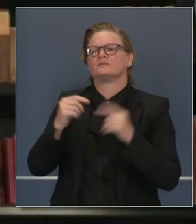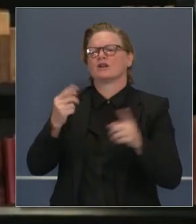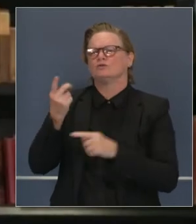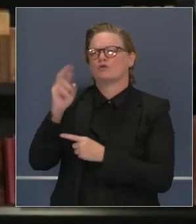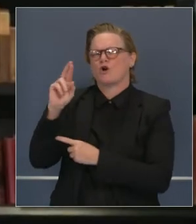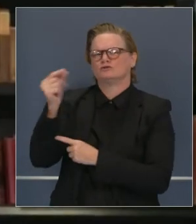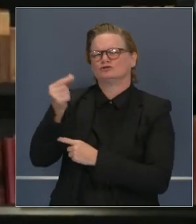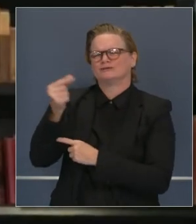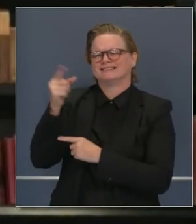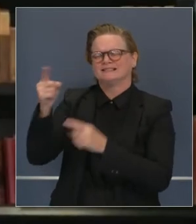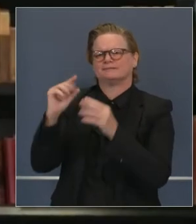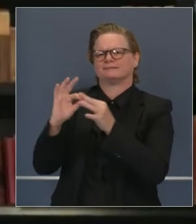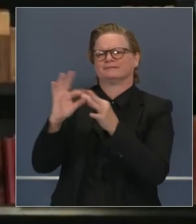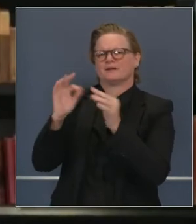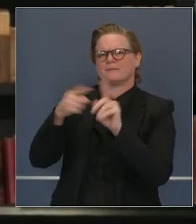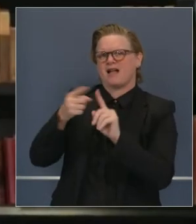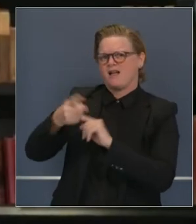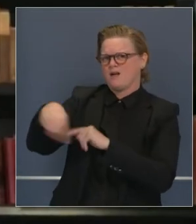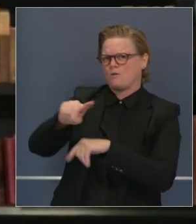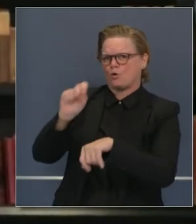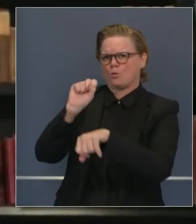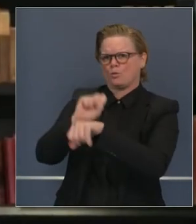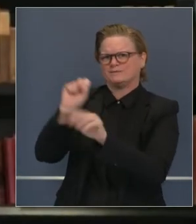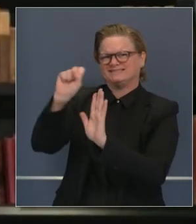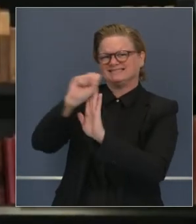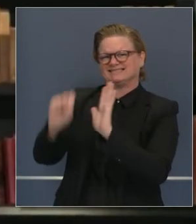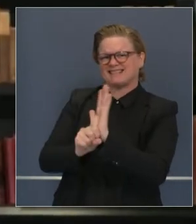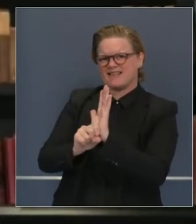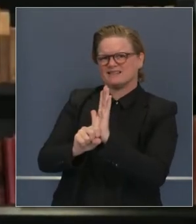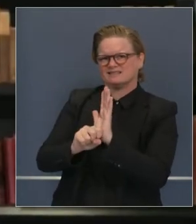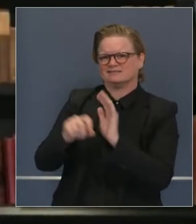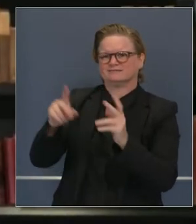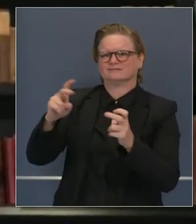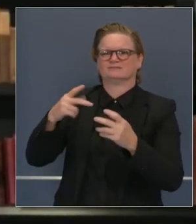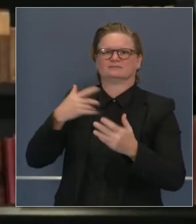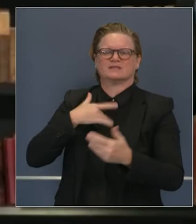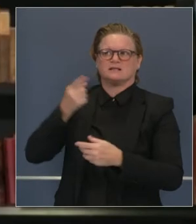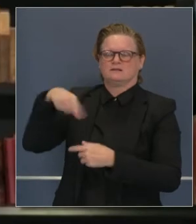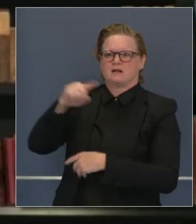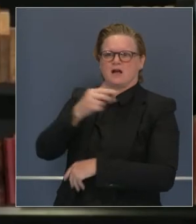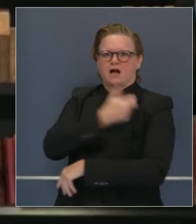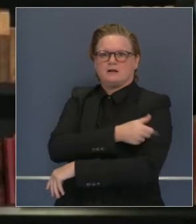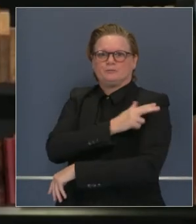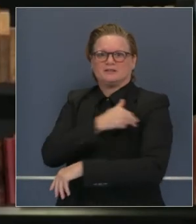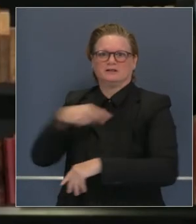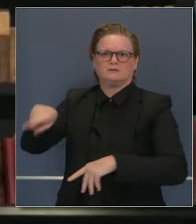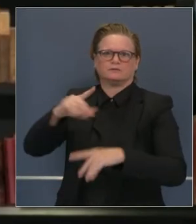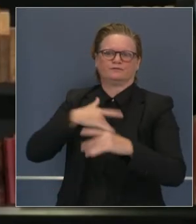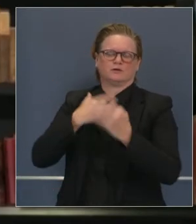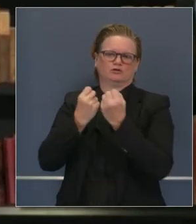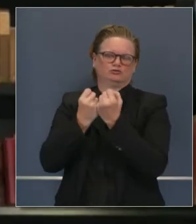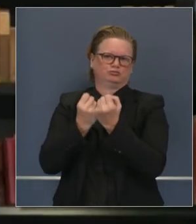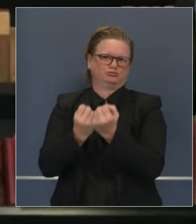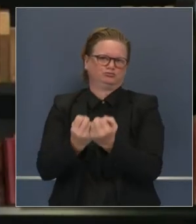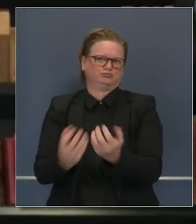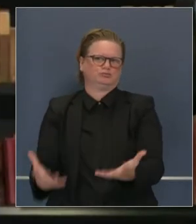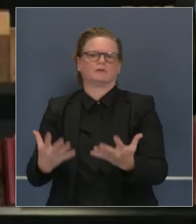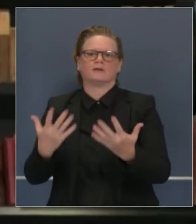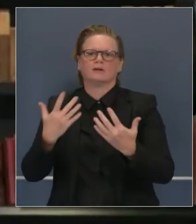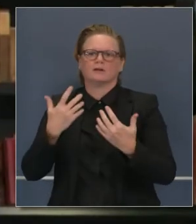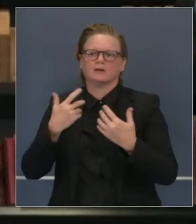Ghali, estos trabajadores están avasallados por la crisis. Me pregunto si habrá otra orden